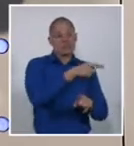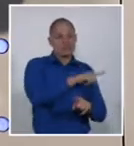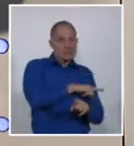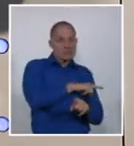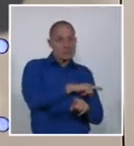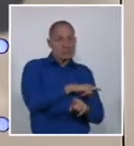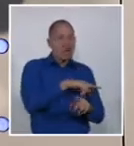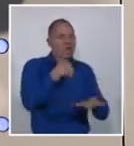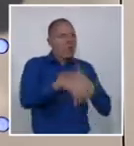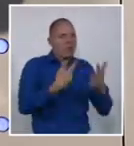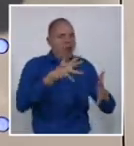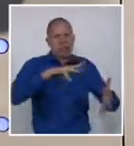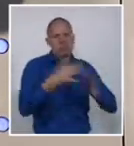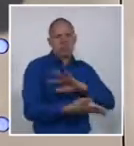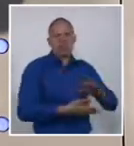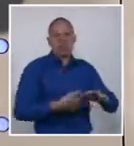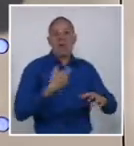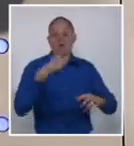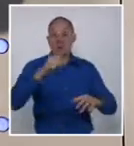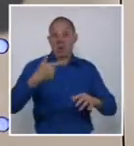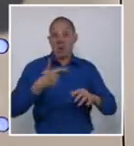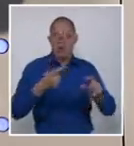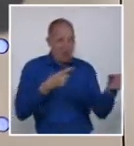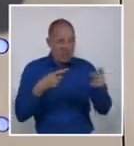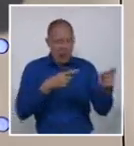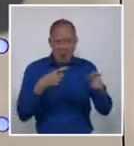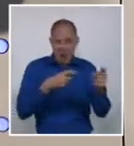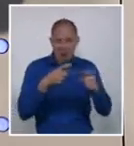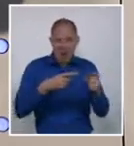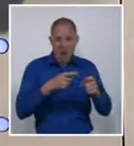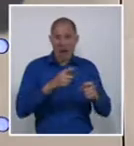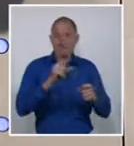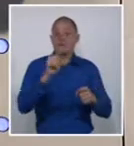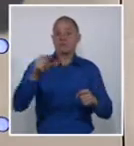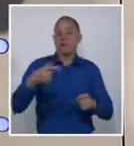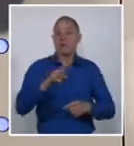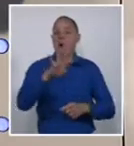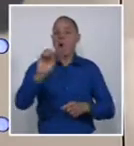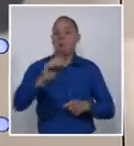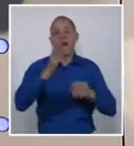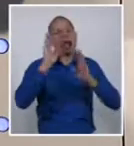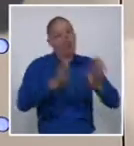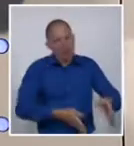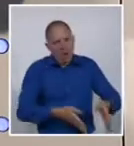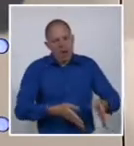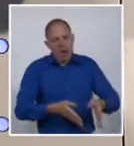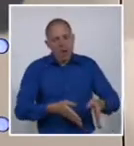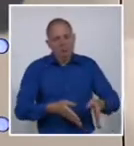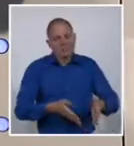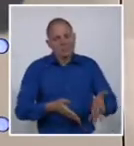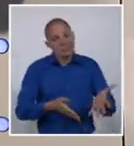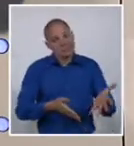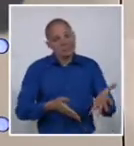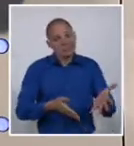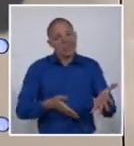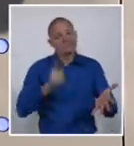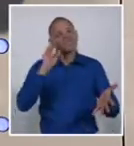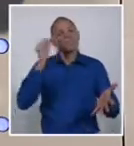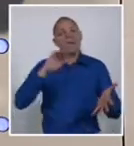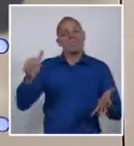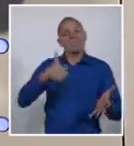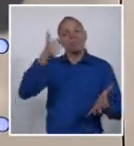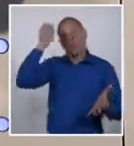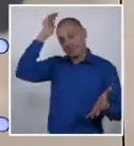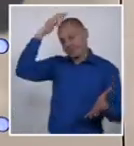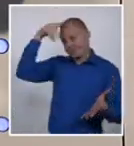horas y murieron cerca de 40 personas. Trump quiere anotarse el fin de la guerra en Afganistán como